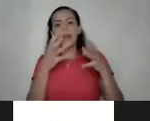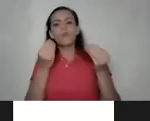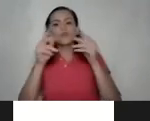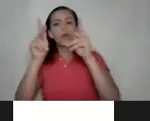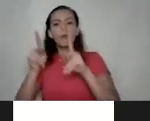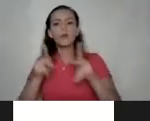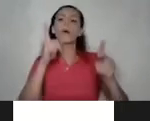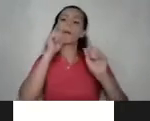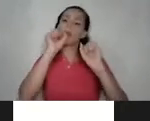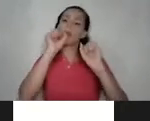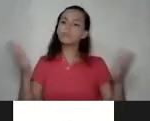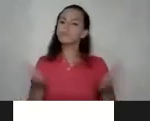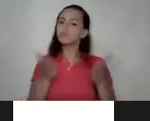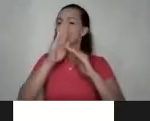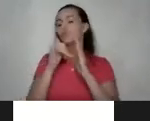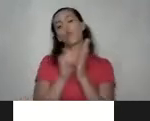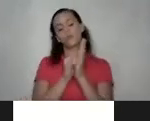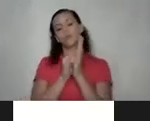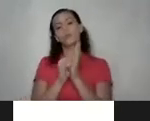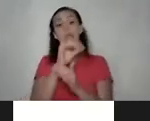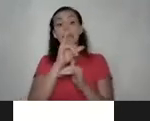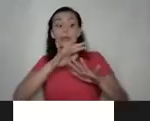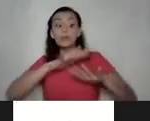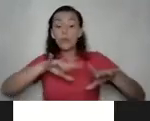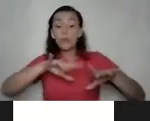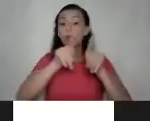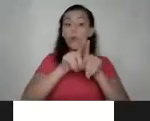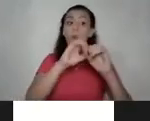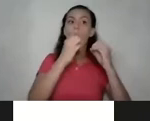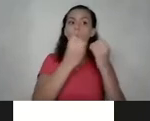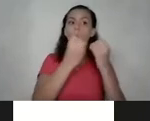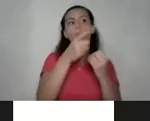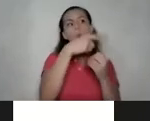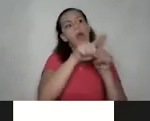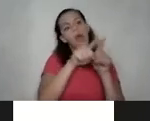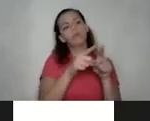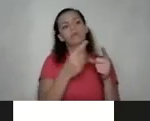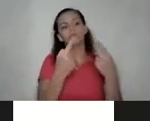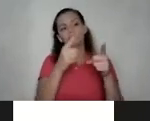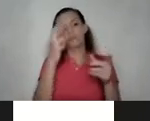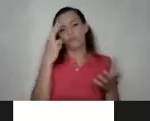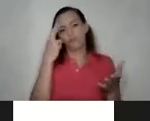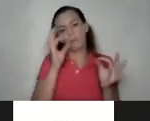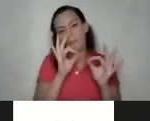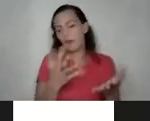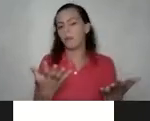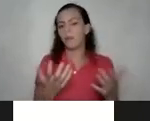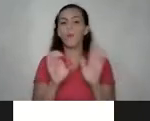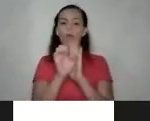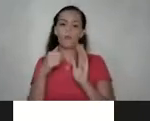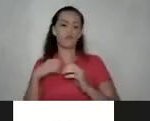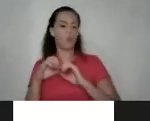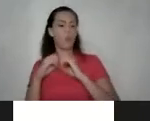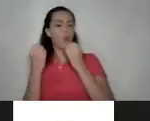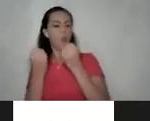todo esto y que esos espacios también y esas organizaciones por ejemplo sean consecuentes porque si yo como organización el